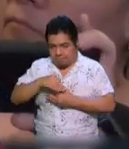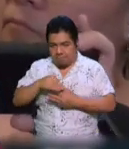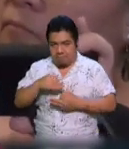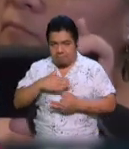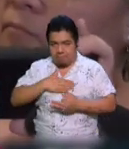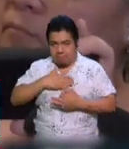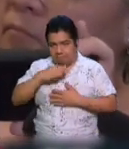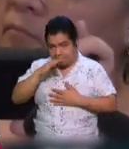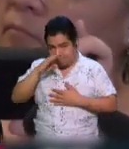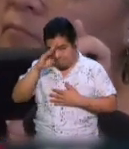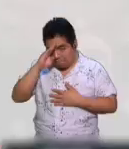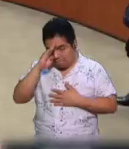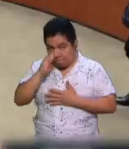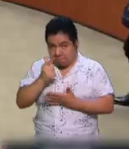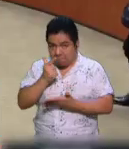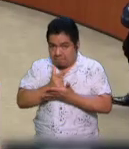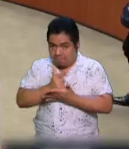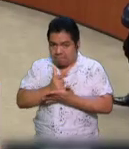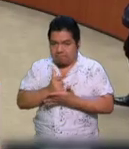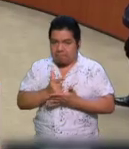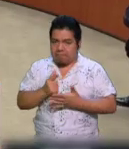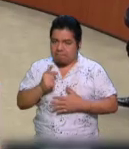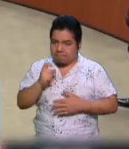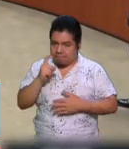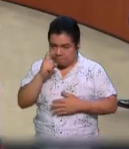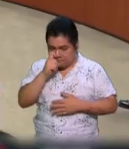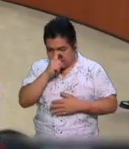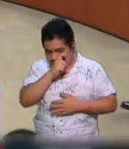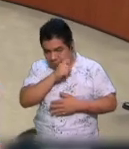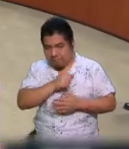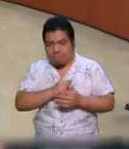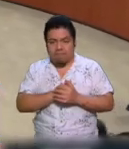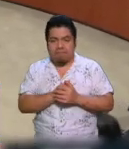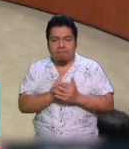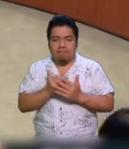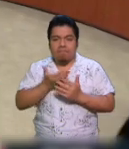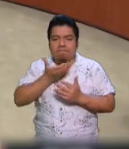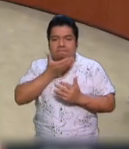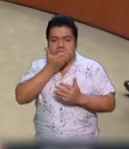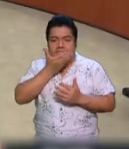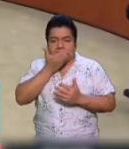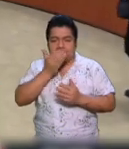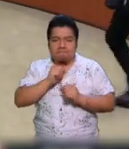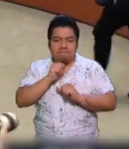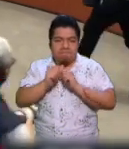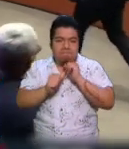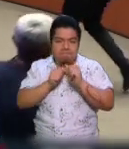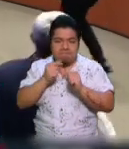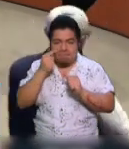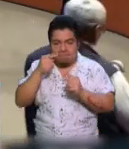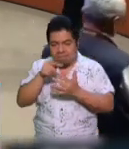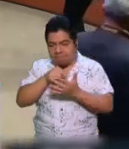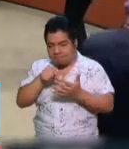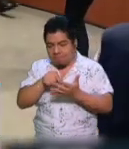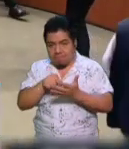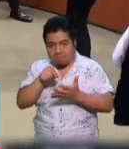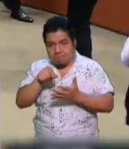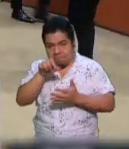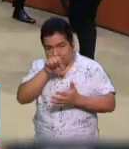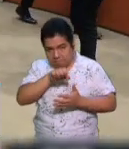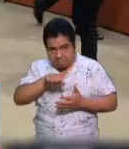grave y delicado. Primero creo que no es buena costumbre ignorar al elefante en medio de la sala.